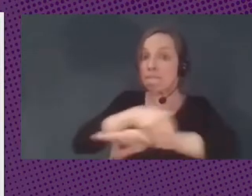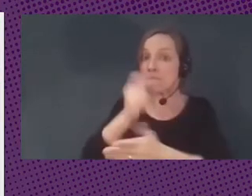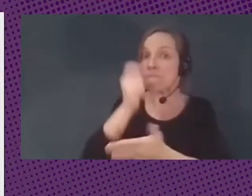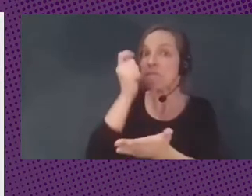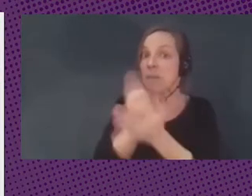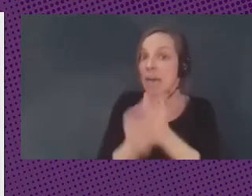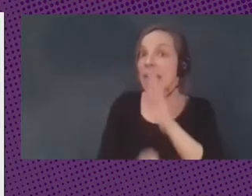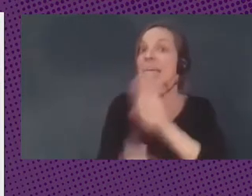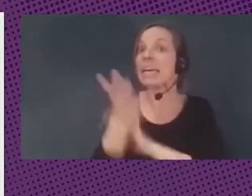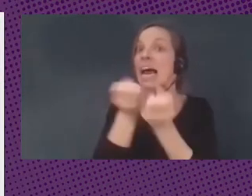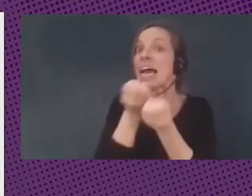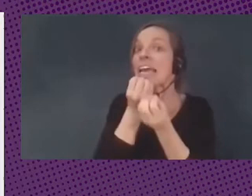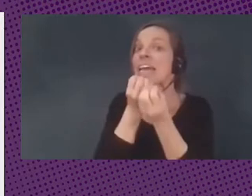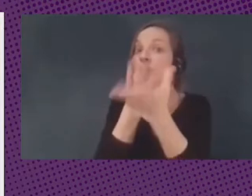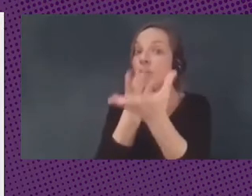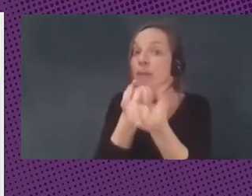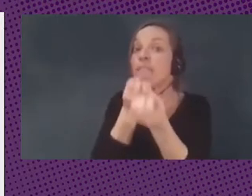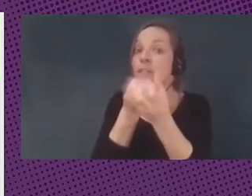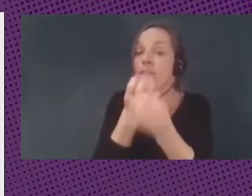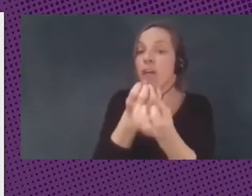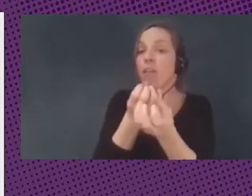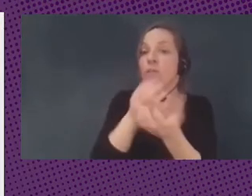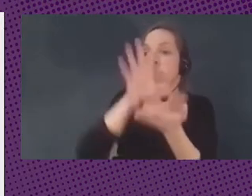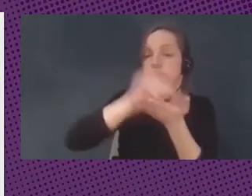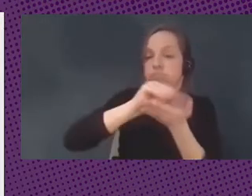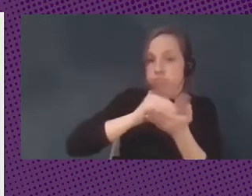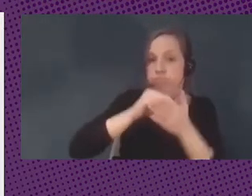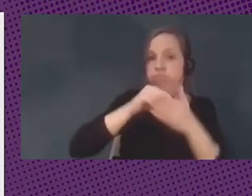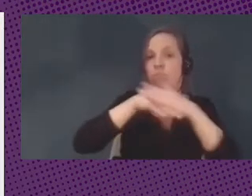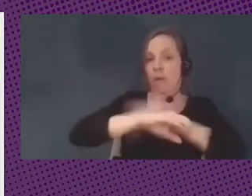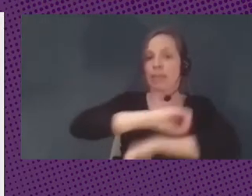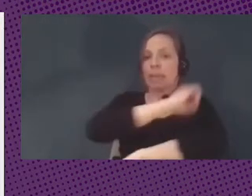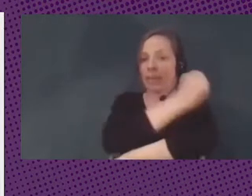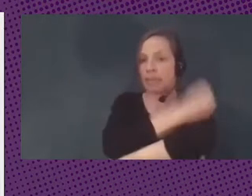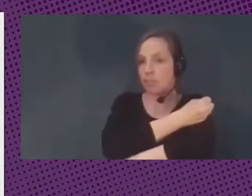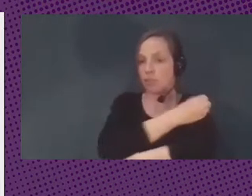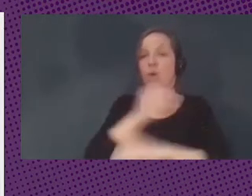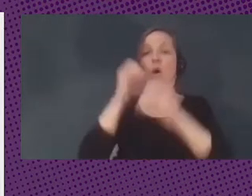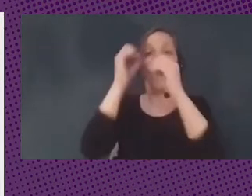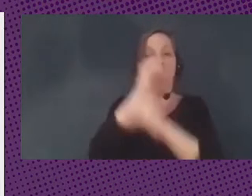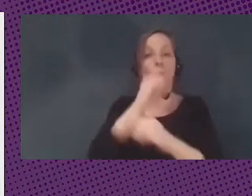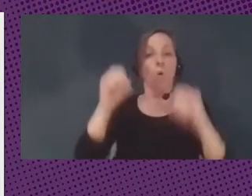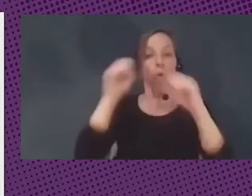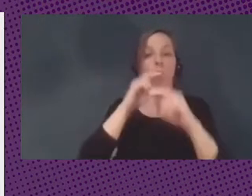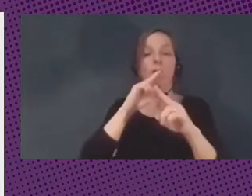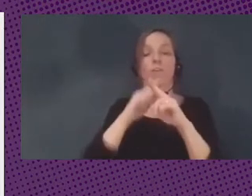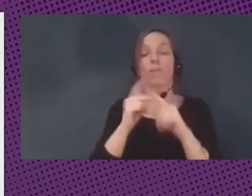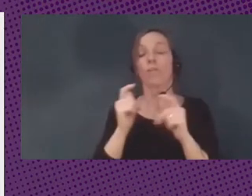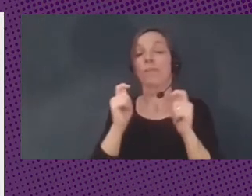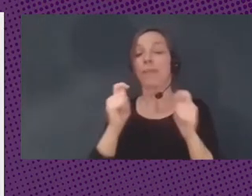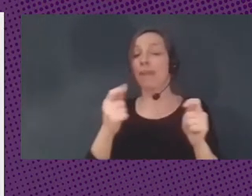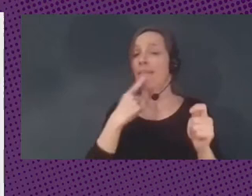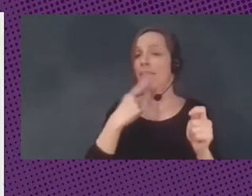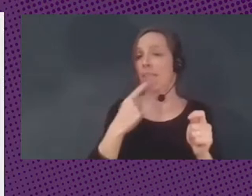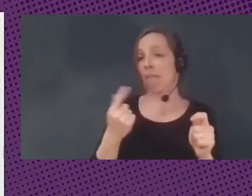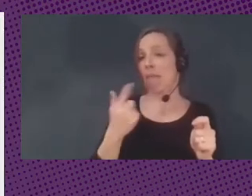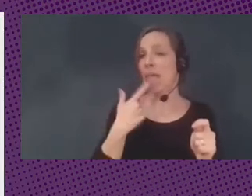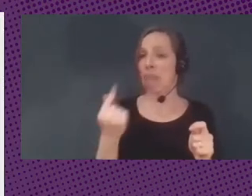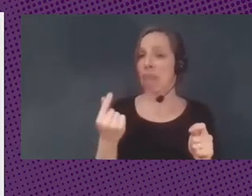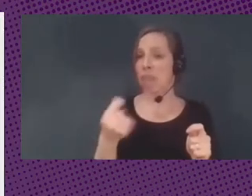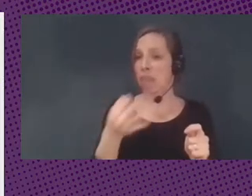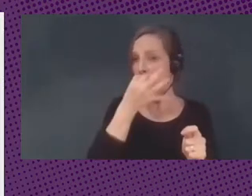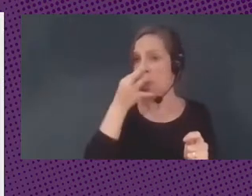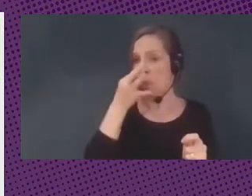transaccional enorme. Google lo llamó la mina de oro lo